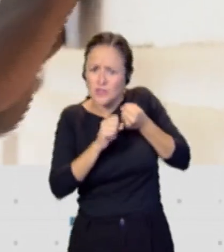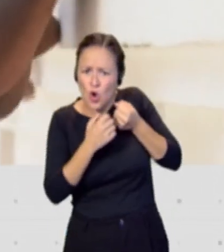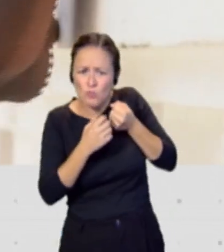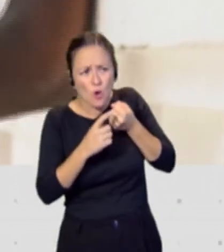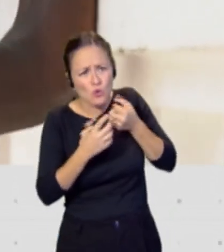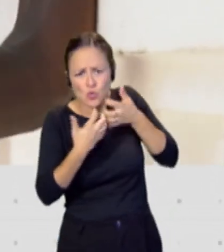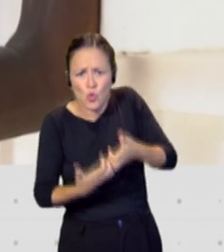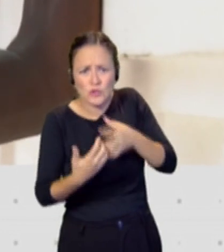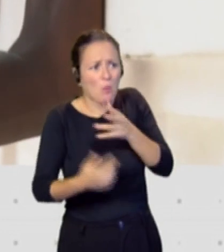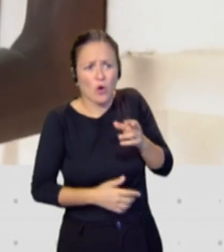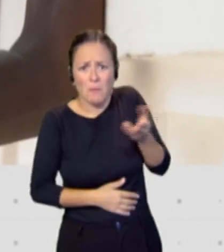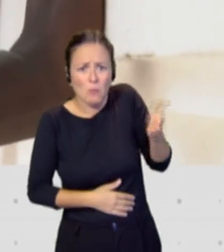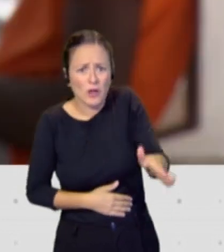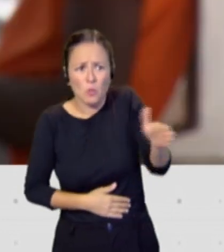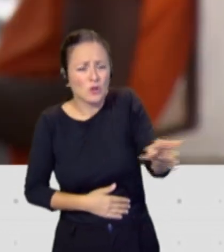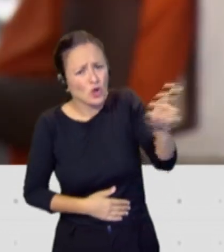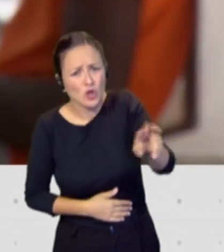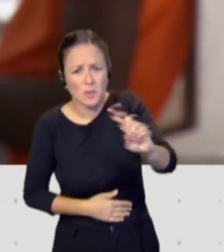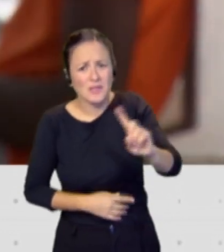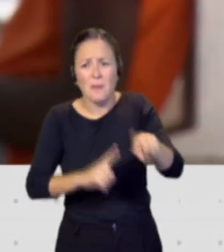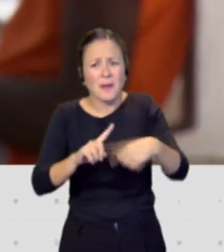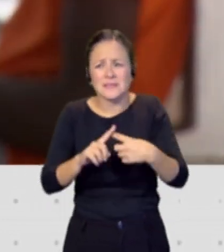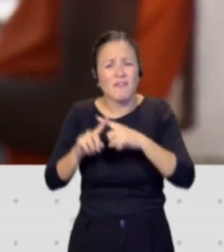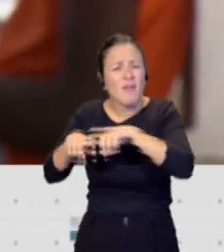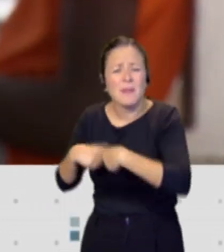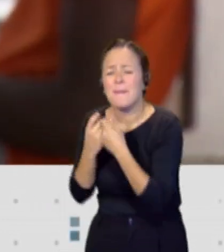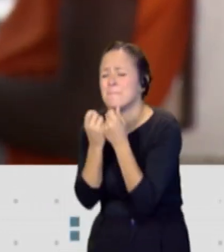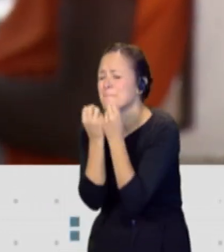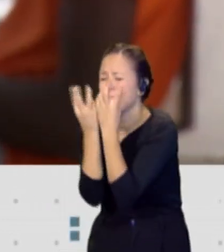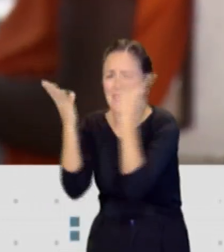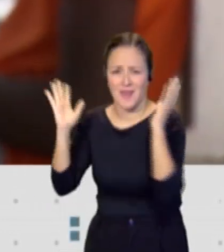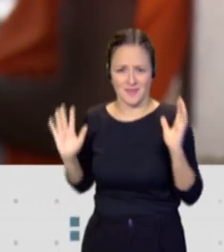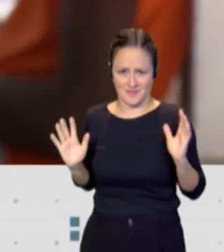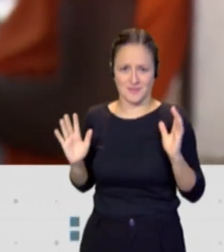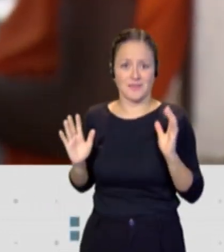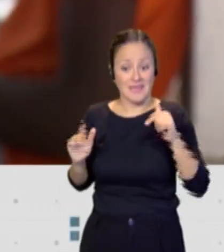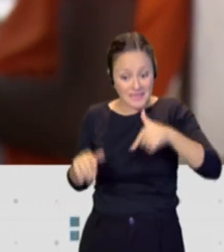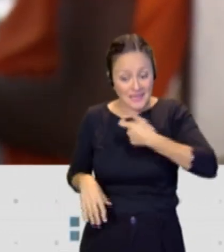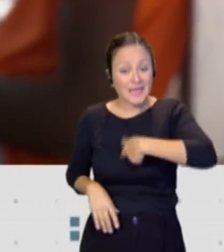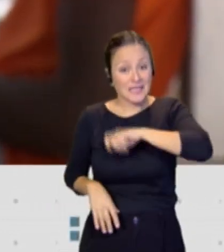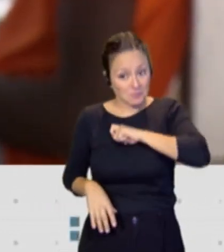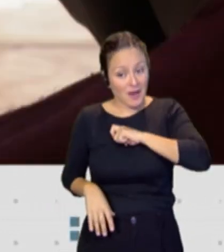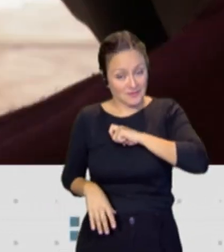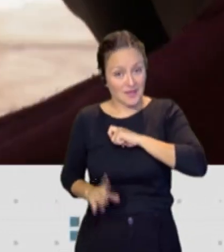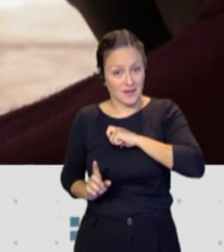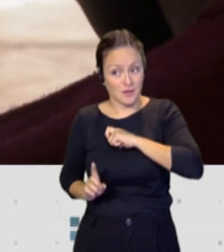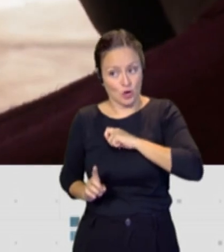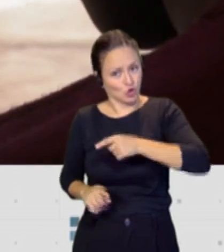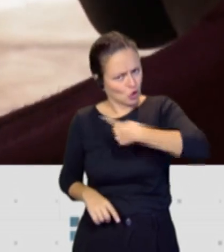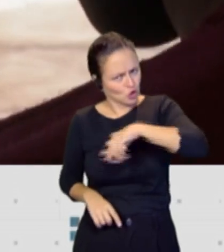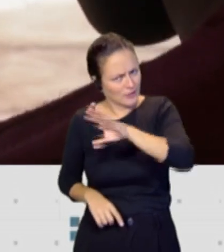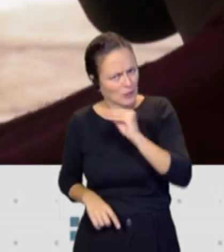hablando de miles de familias. Y entendemos en el Estado español, porque lo vivimos durante